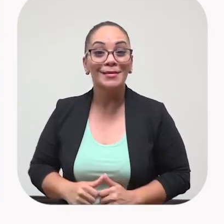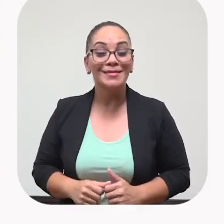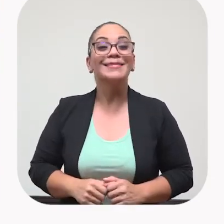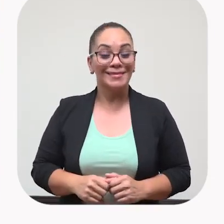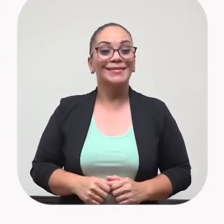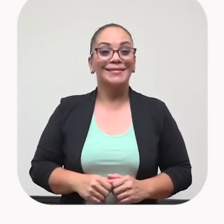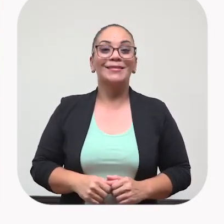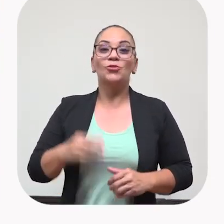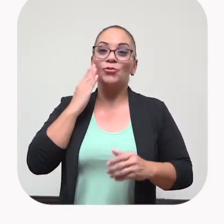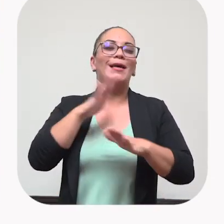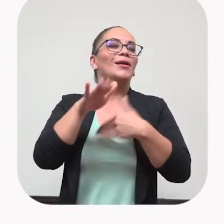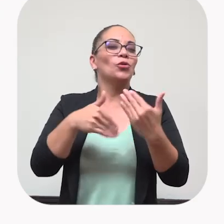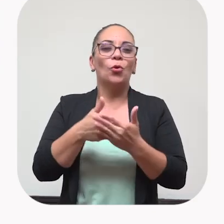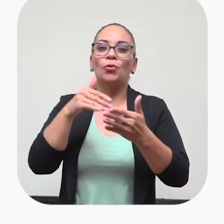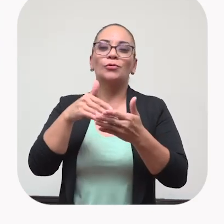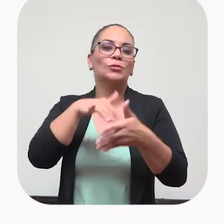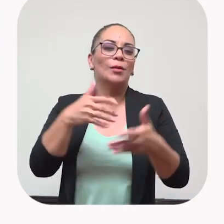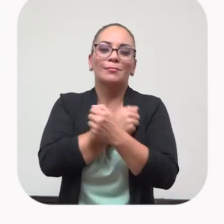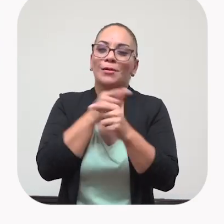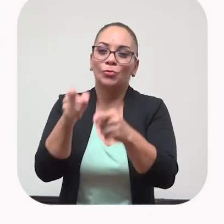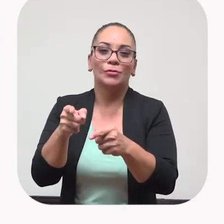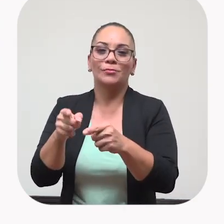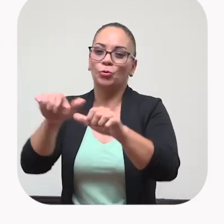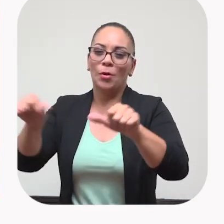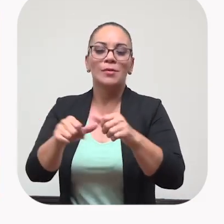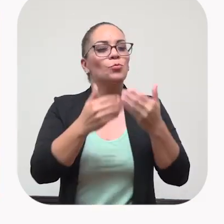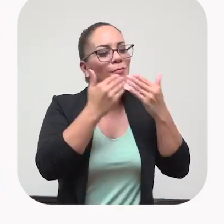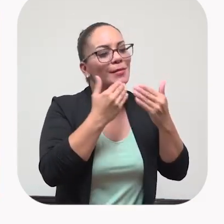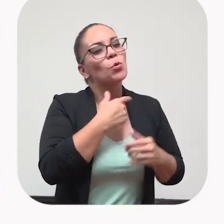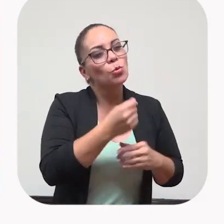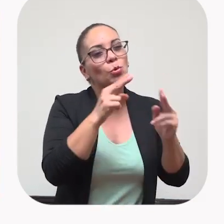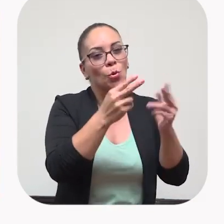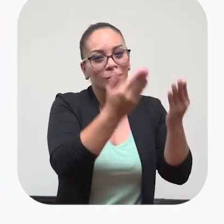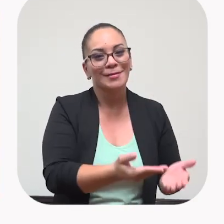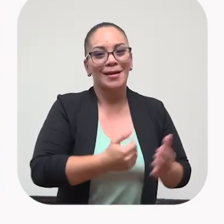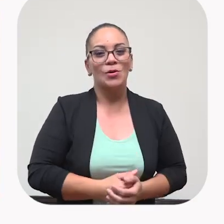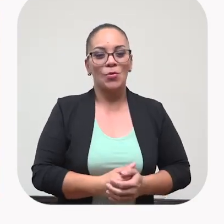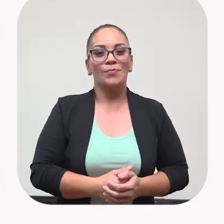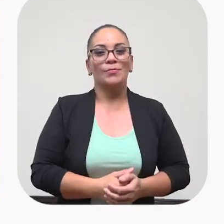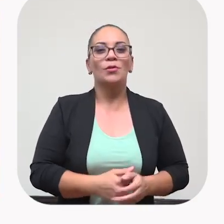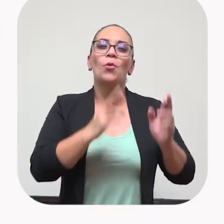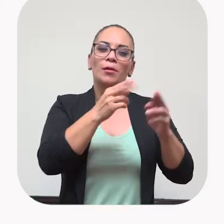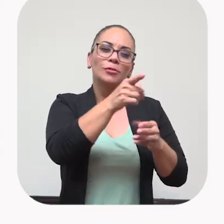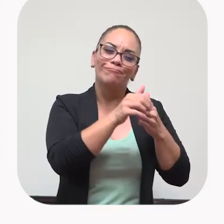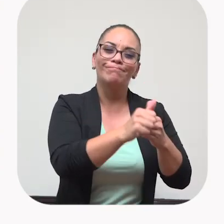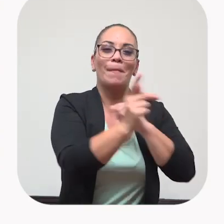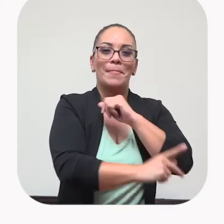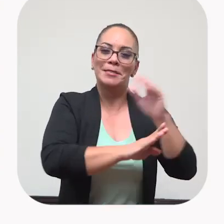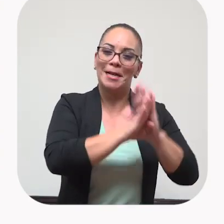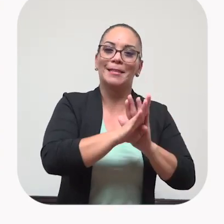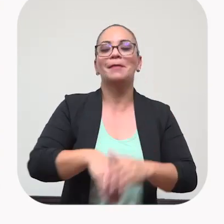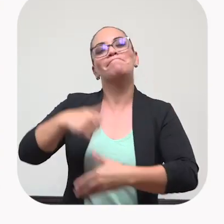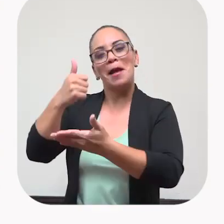como la adoran todos los que ya pasaron por sus aulas. Muchísimas gracias, un placer de haberlo conocido y que lleve nuestro país adelante.